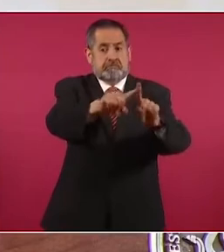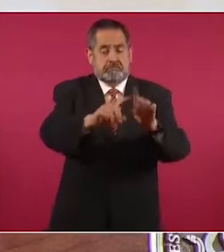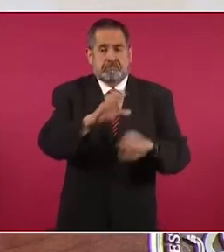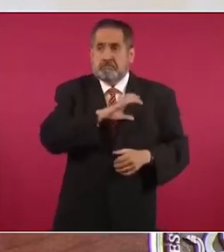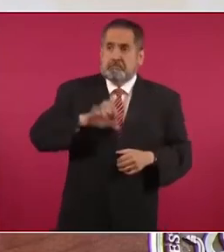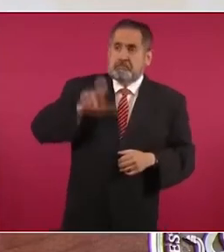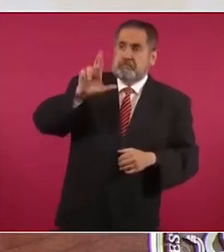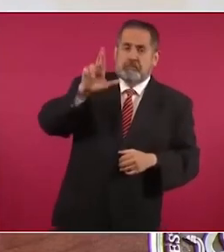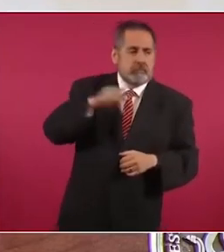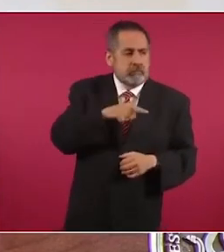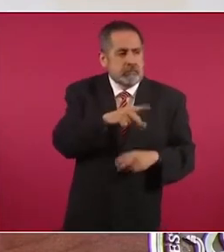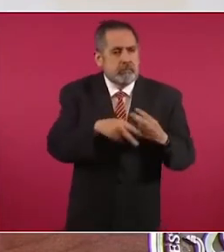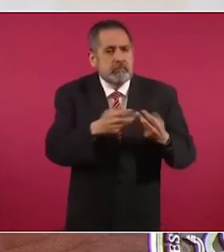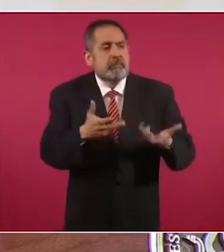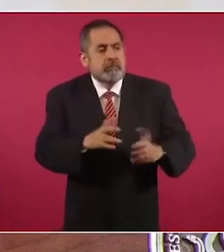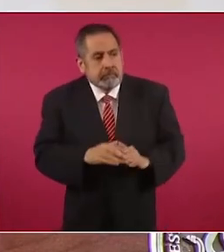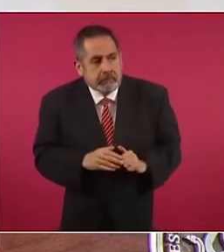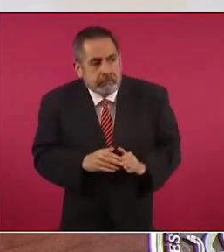¿Cómo le van a hacer?